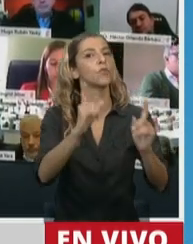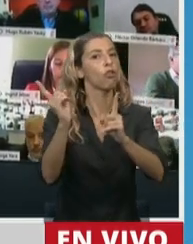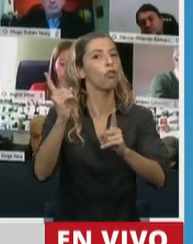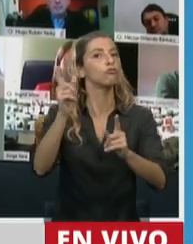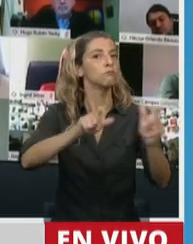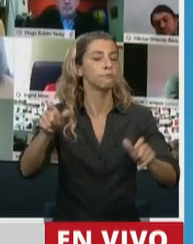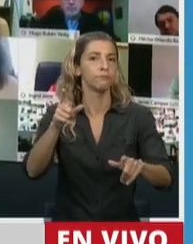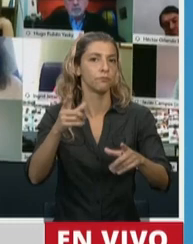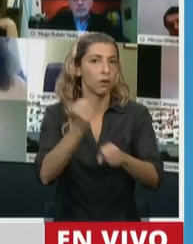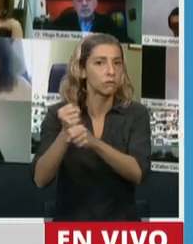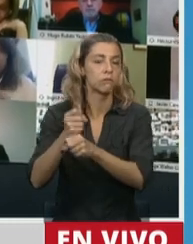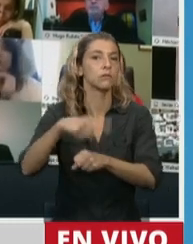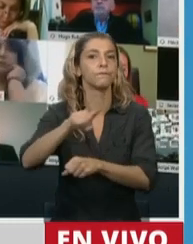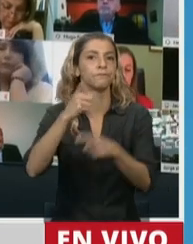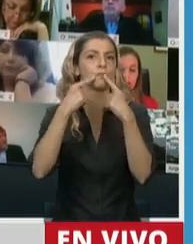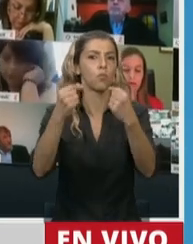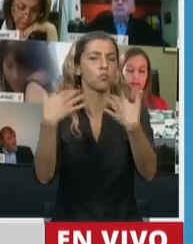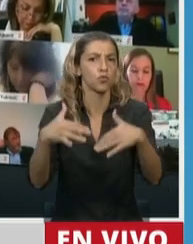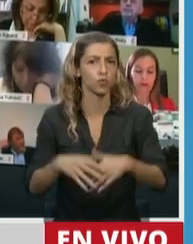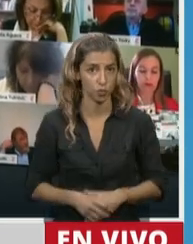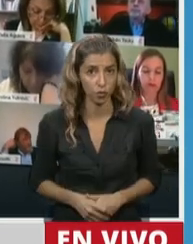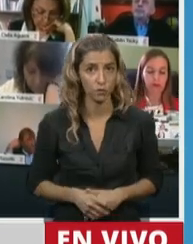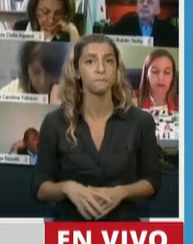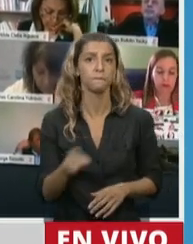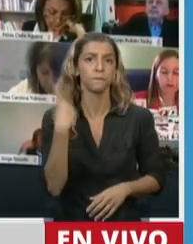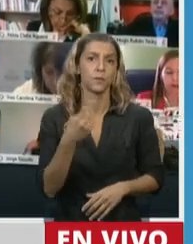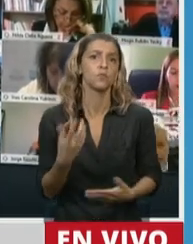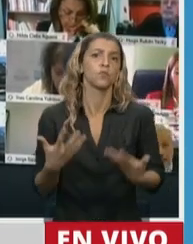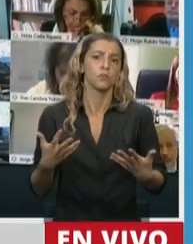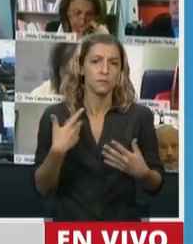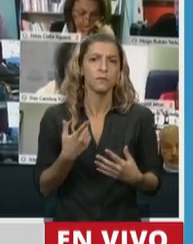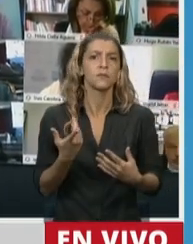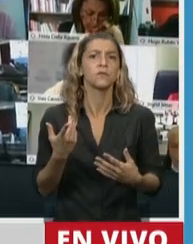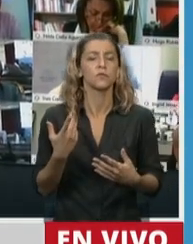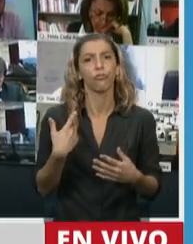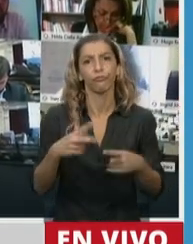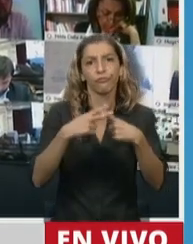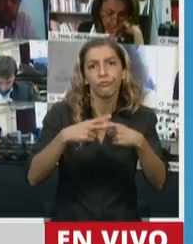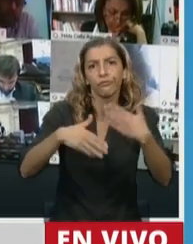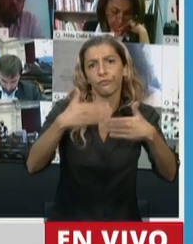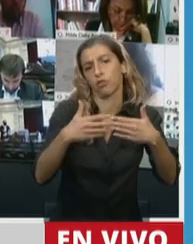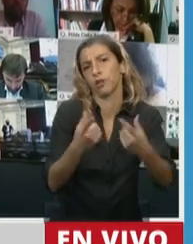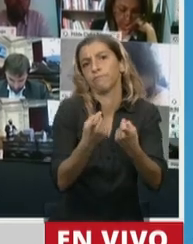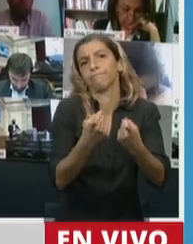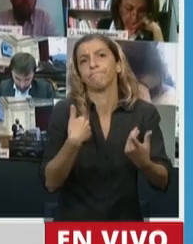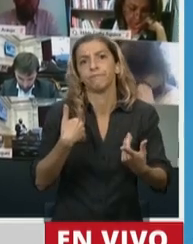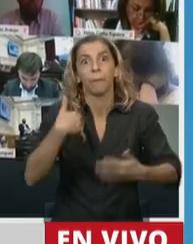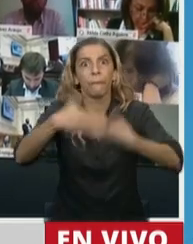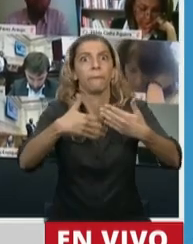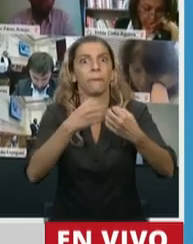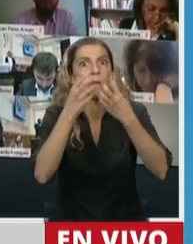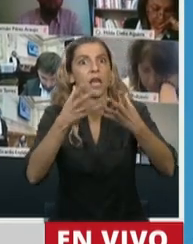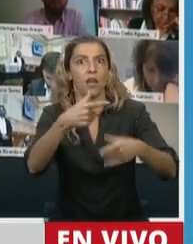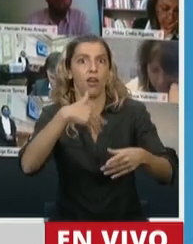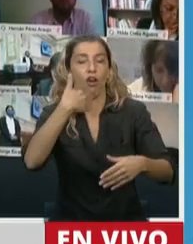Y, por supuesto, nosotros estamos por el mayor desarrollo tecnológico, que el mayor desarrollo tecnológico sea aplicado para